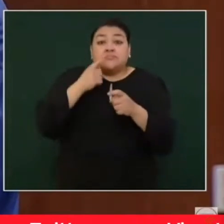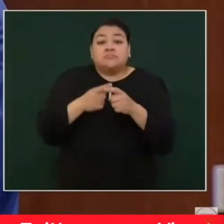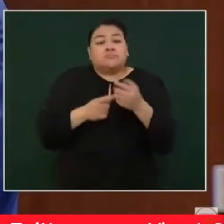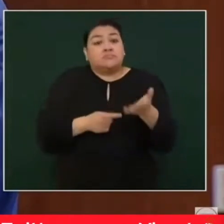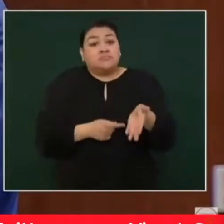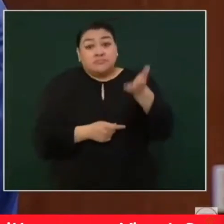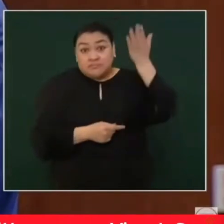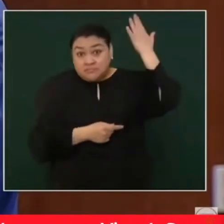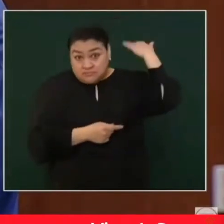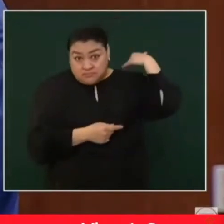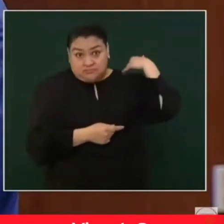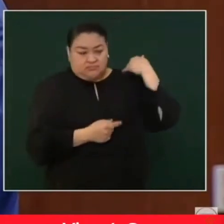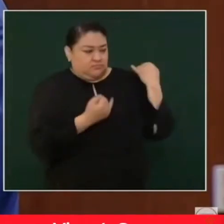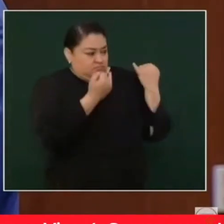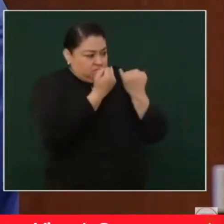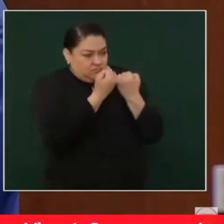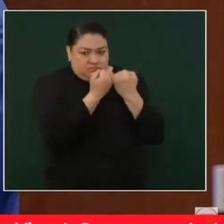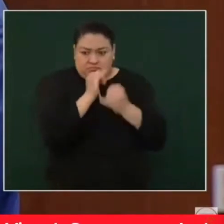logrado.